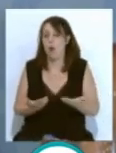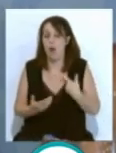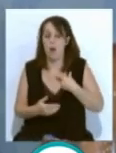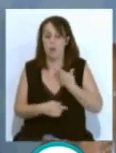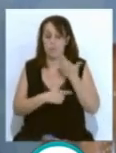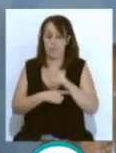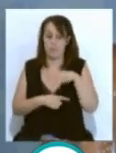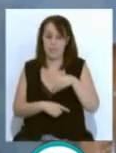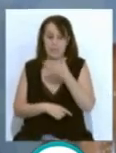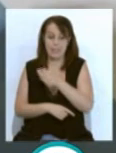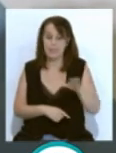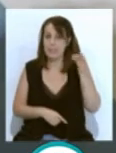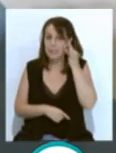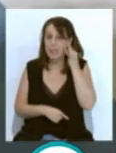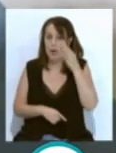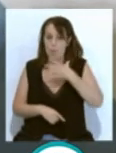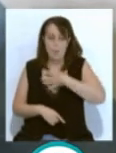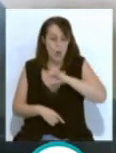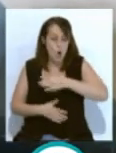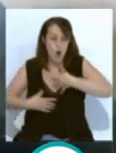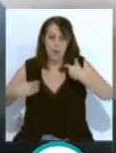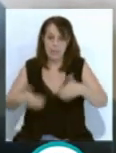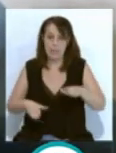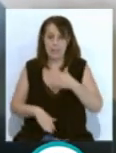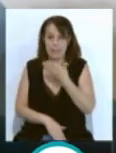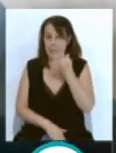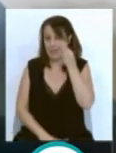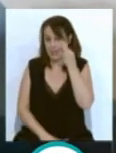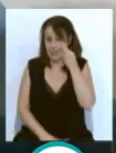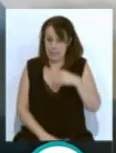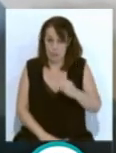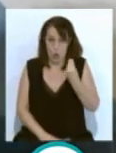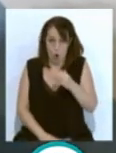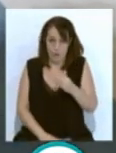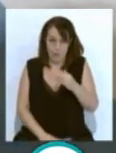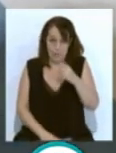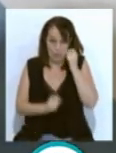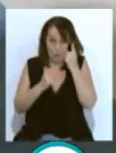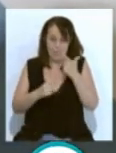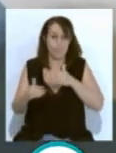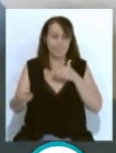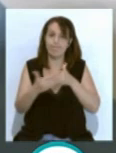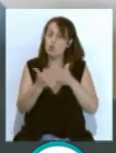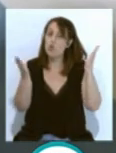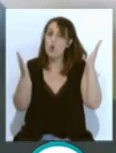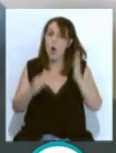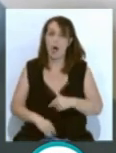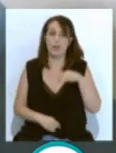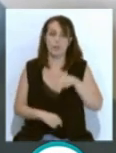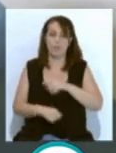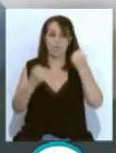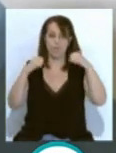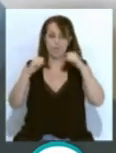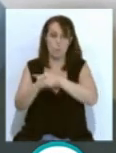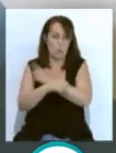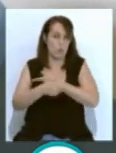pueden ser lo que quieran ser. Y las chicas que desde joven se den cuenta de que no hay barrera y que pueden practicar el deporte y que van los